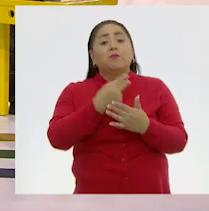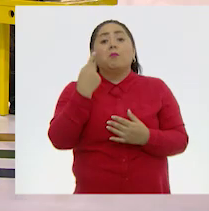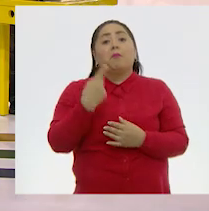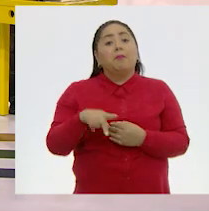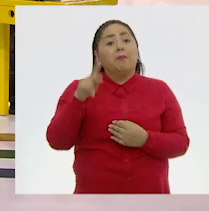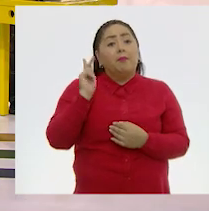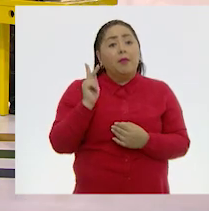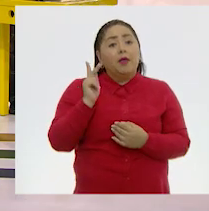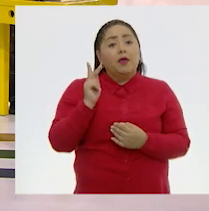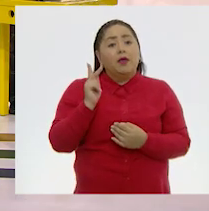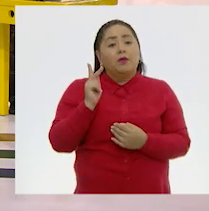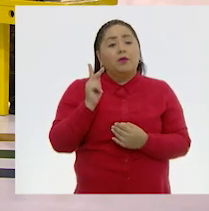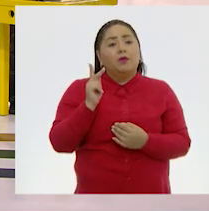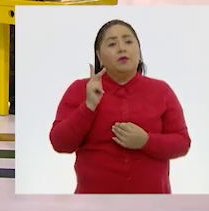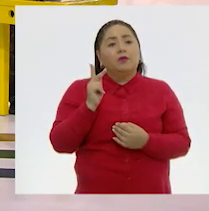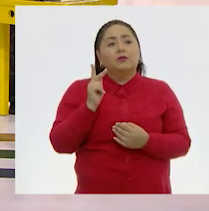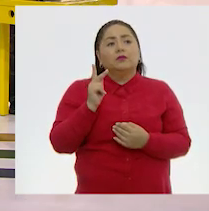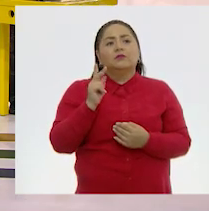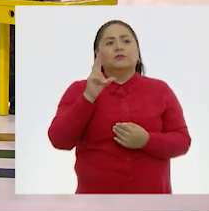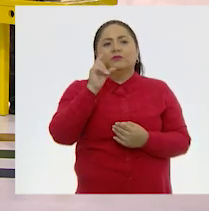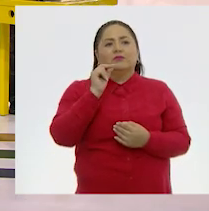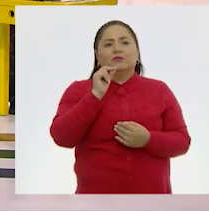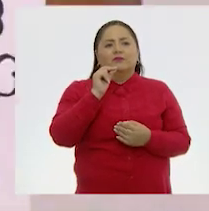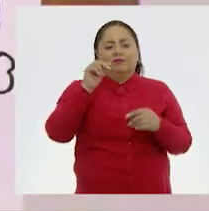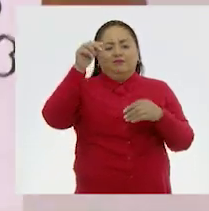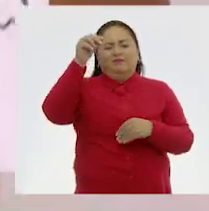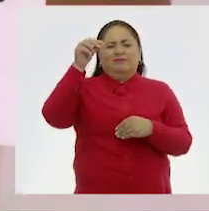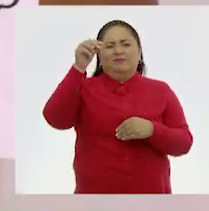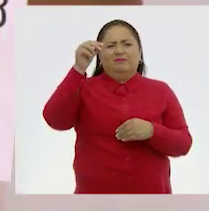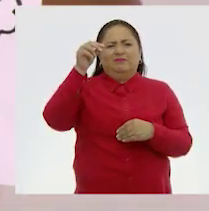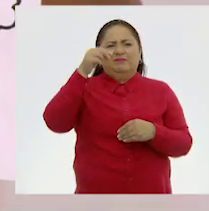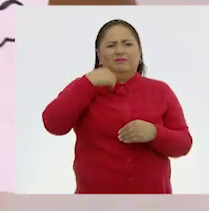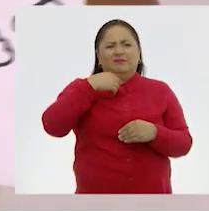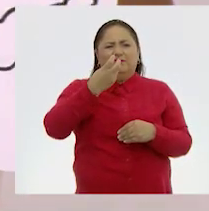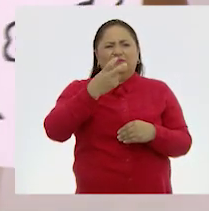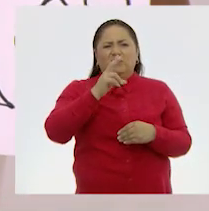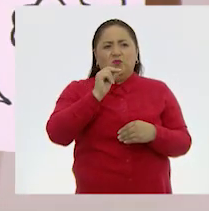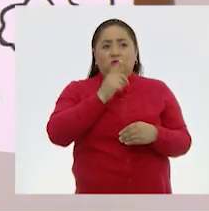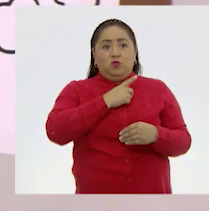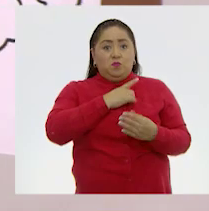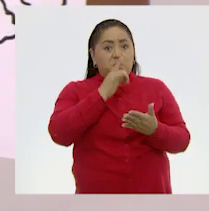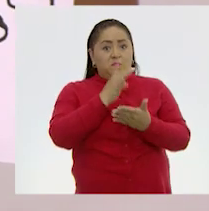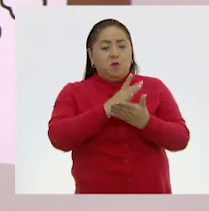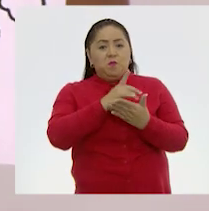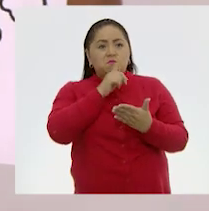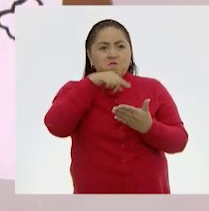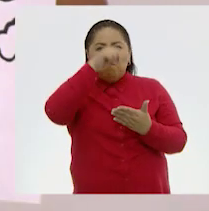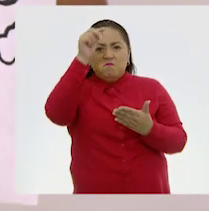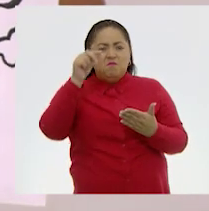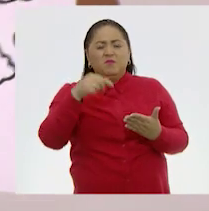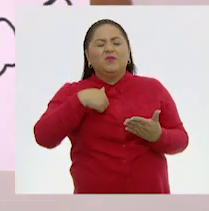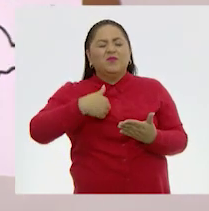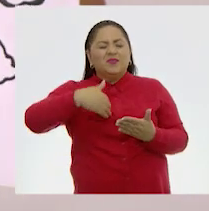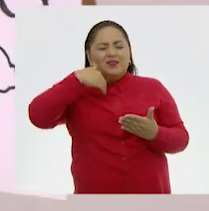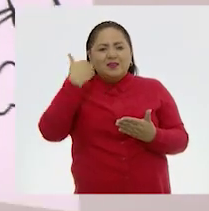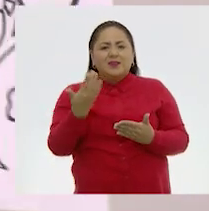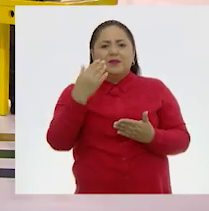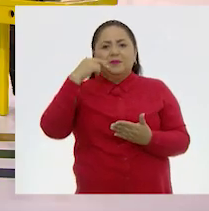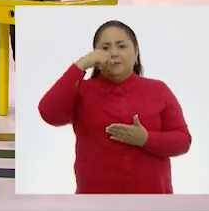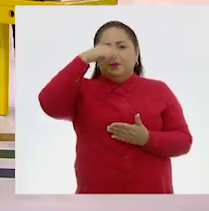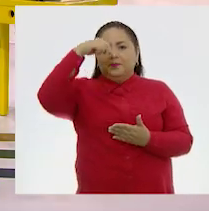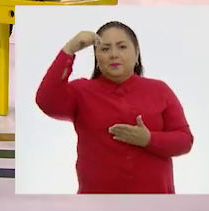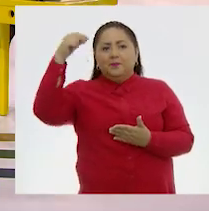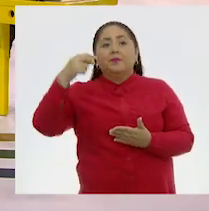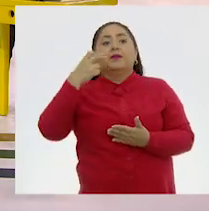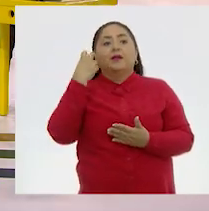Pero, pero, no me quedé aquí, dije, no voy a dejar solamente en trazos, quiero pintarlo.